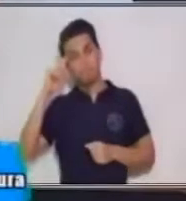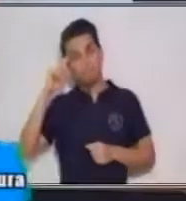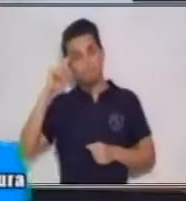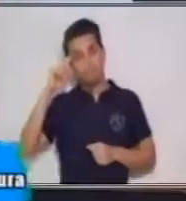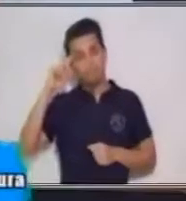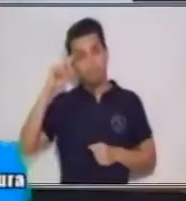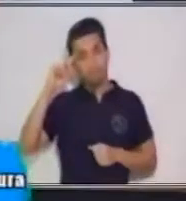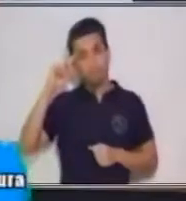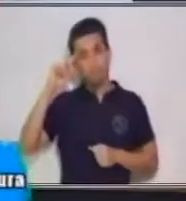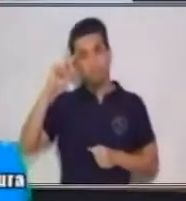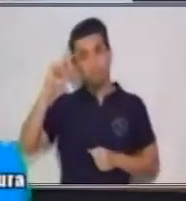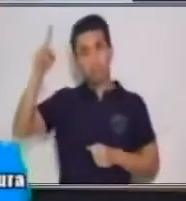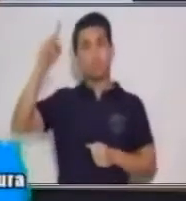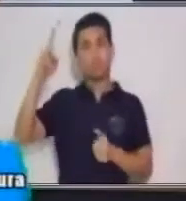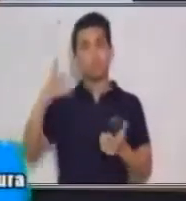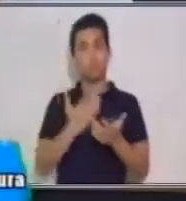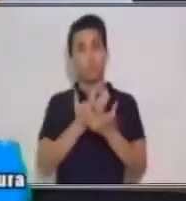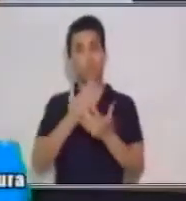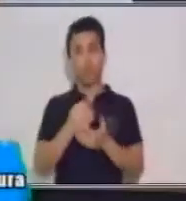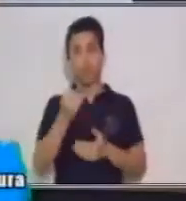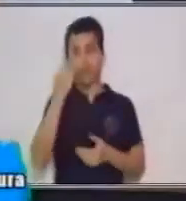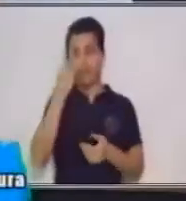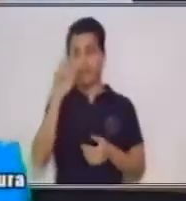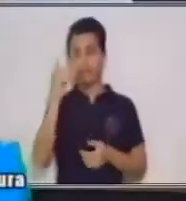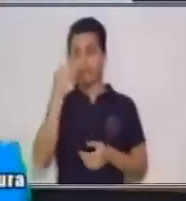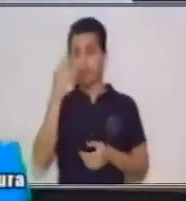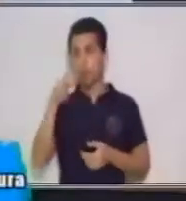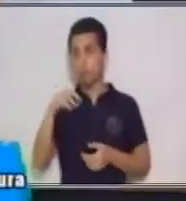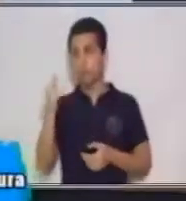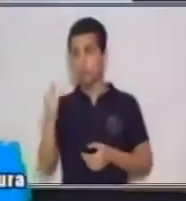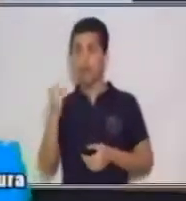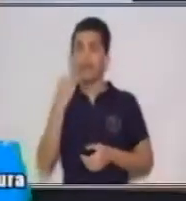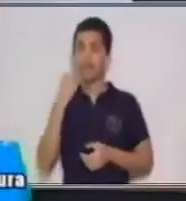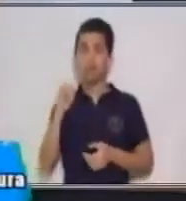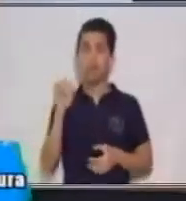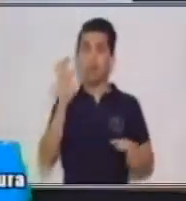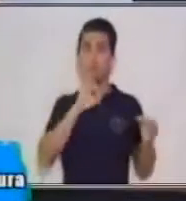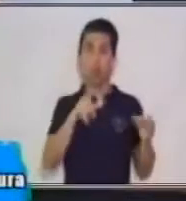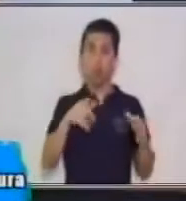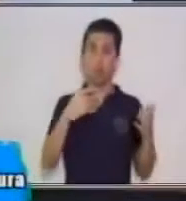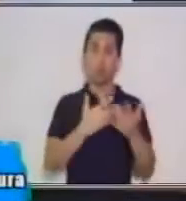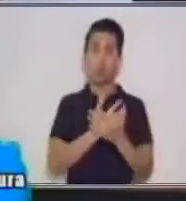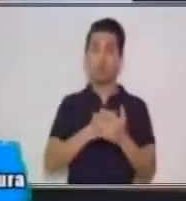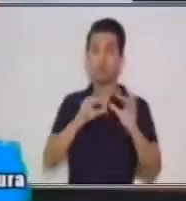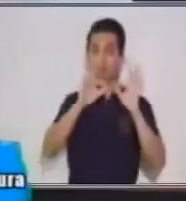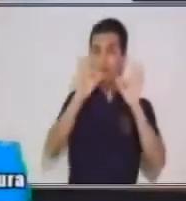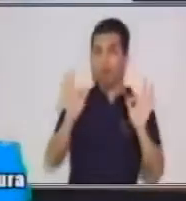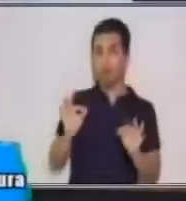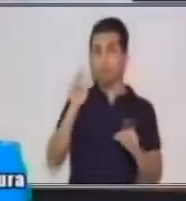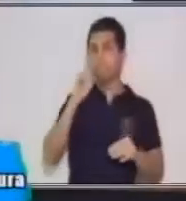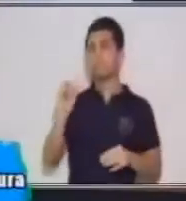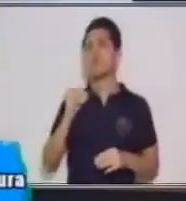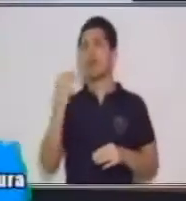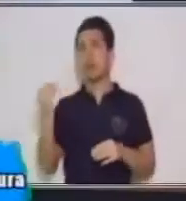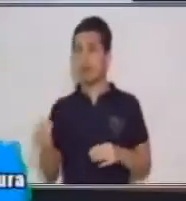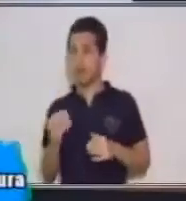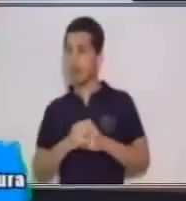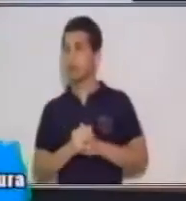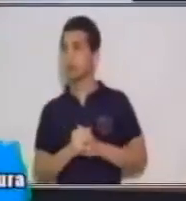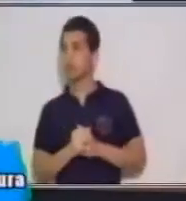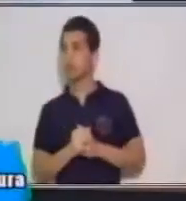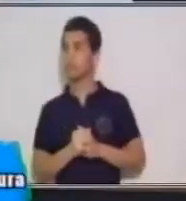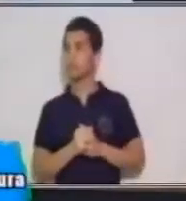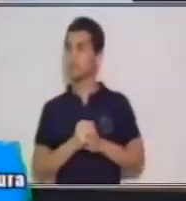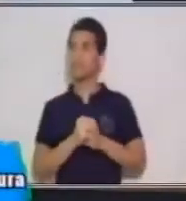idioma o un nuevo estilo según la lectura. ¿Por qué razón? Porque cuando no